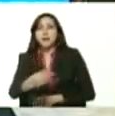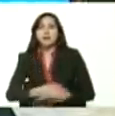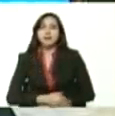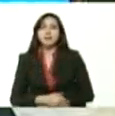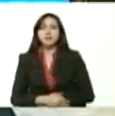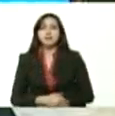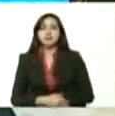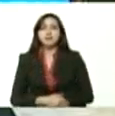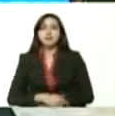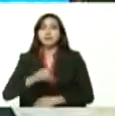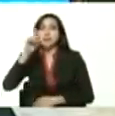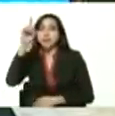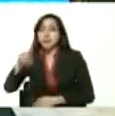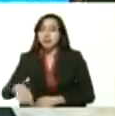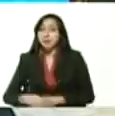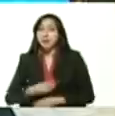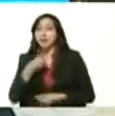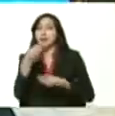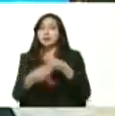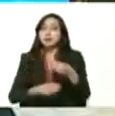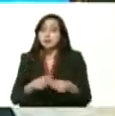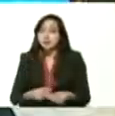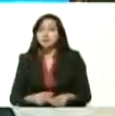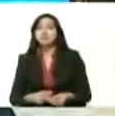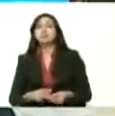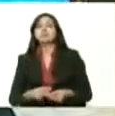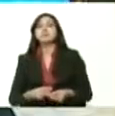y meterle, mire, pum,